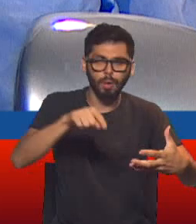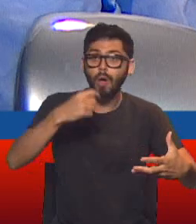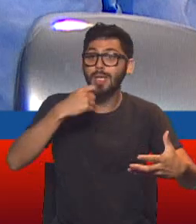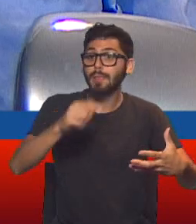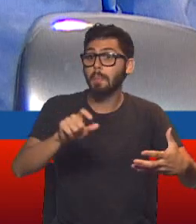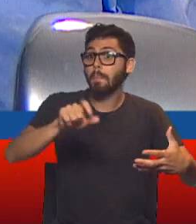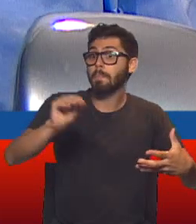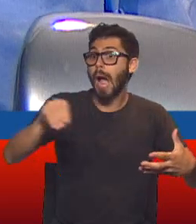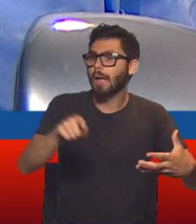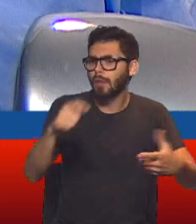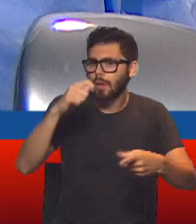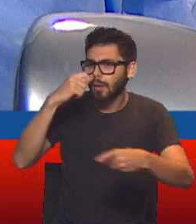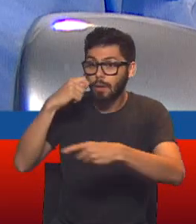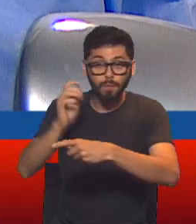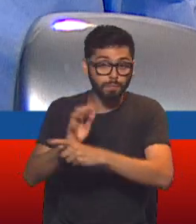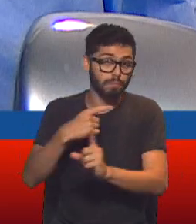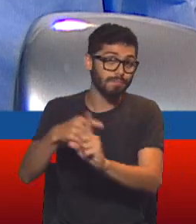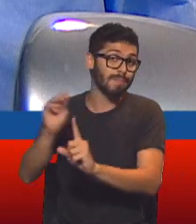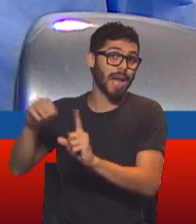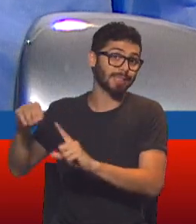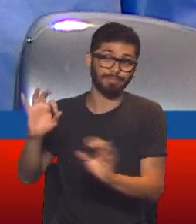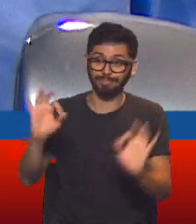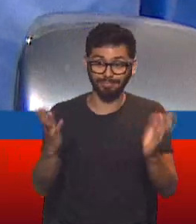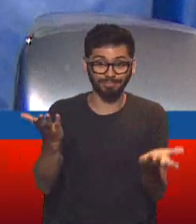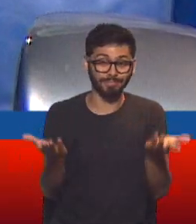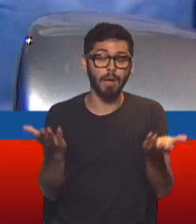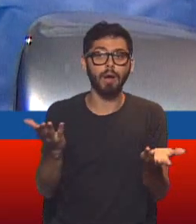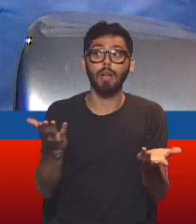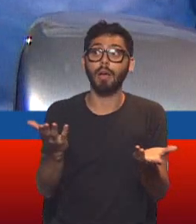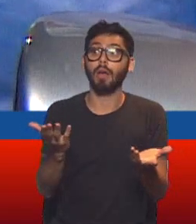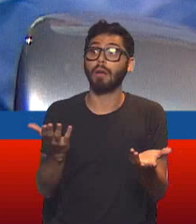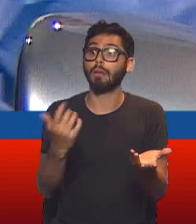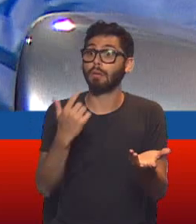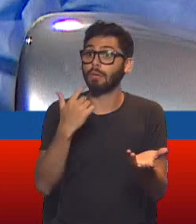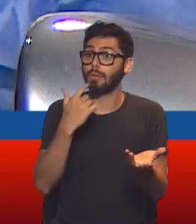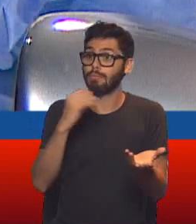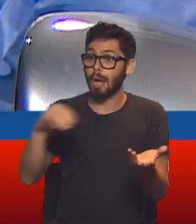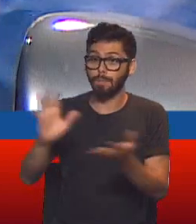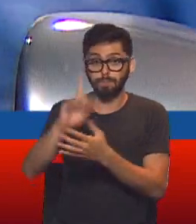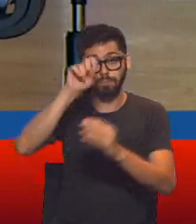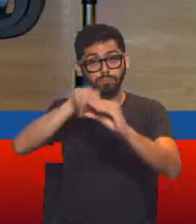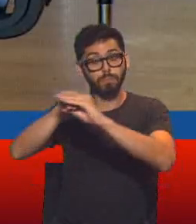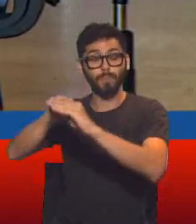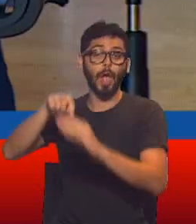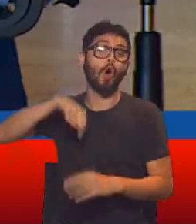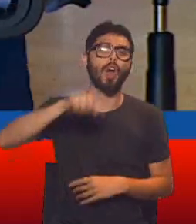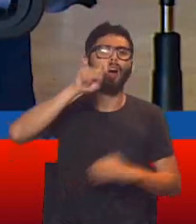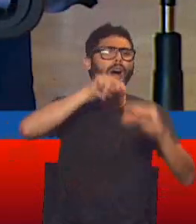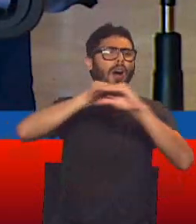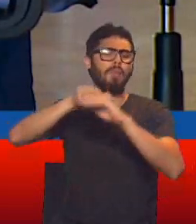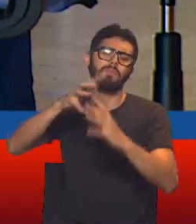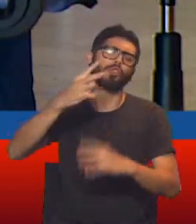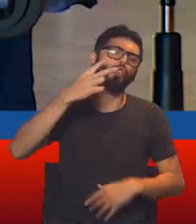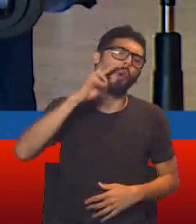Y eso se traduce en mayor gente ocupando la sala de biotecnología de intensiva. Estamos en los 2.300 más o menos y